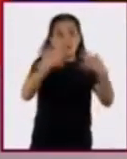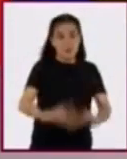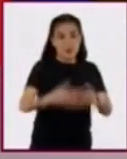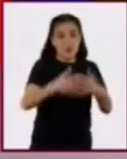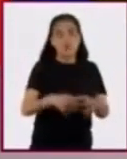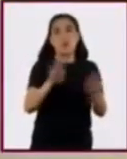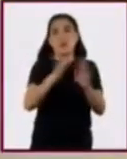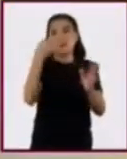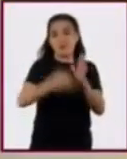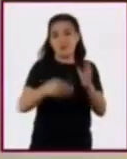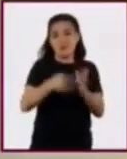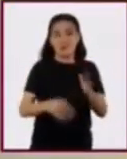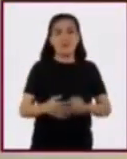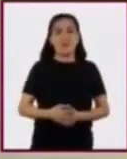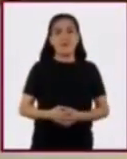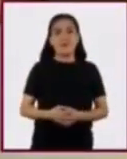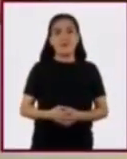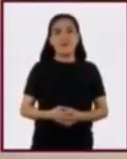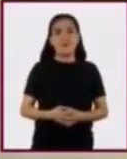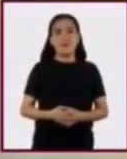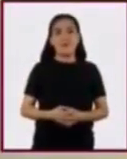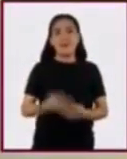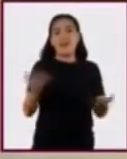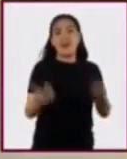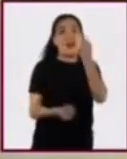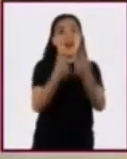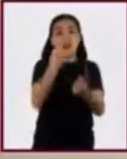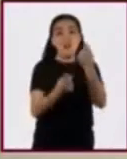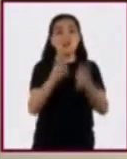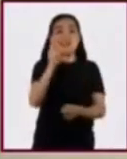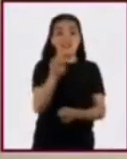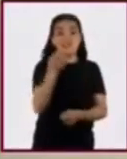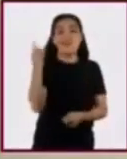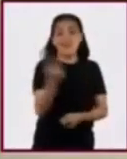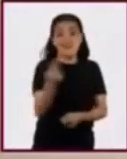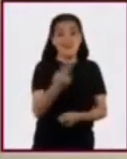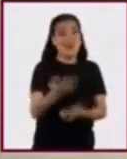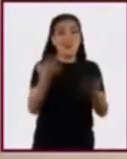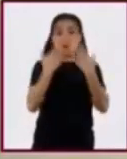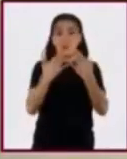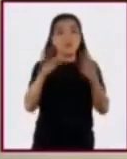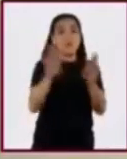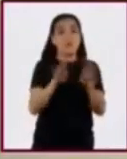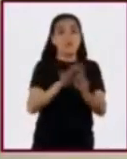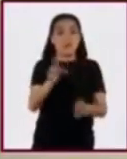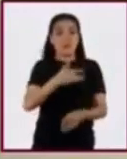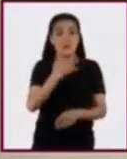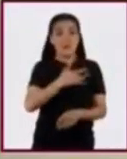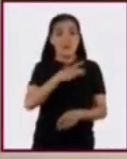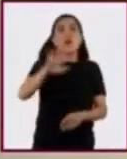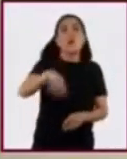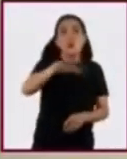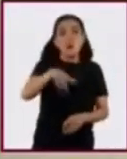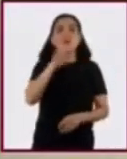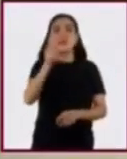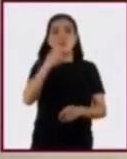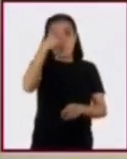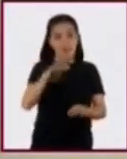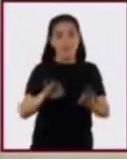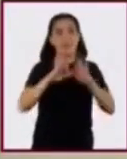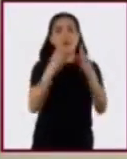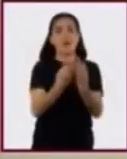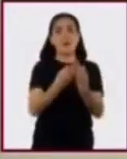herramientas. Si alguna de esas necesidades no está satisfecha, se busca la forma de poder